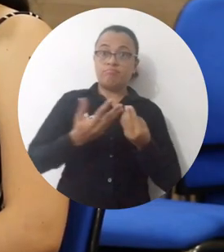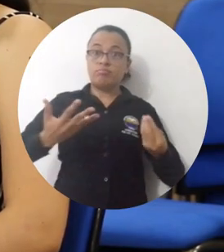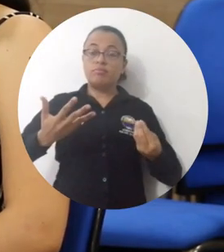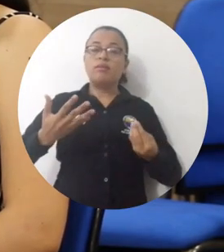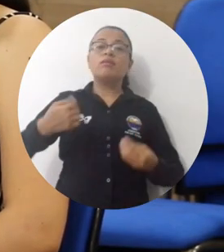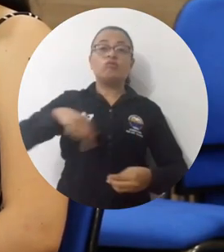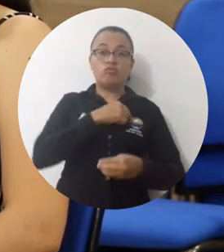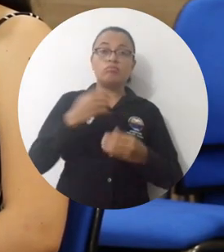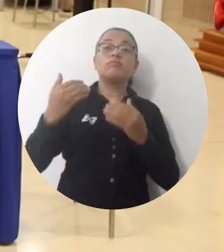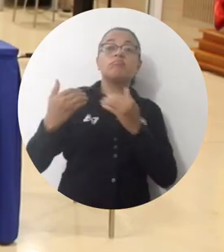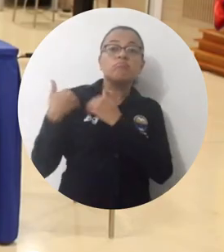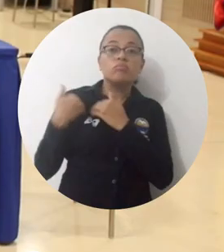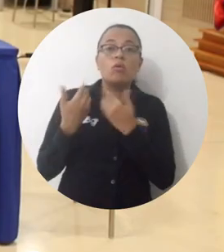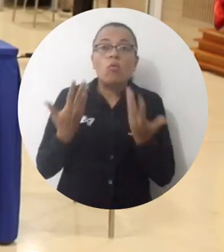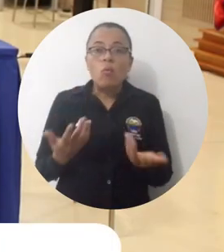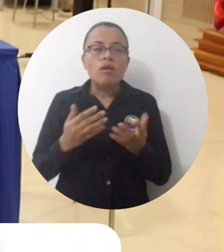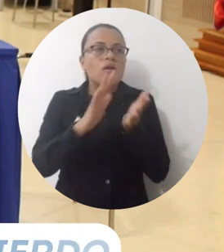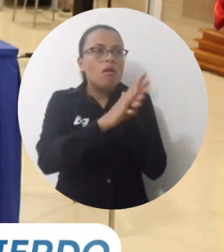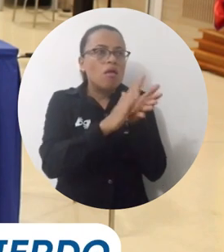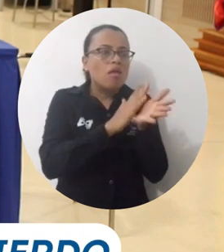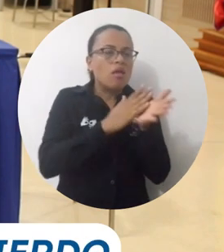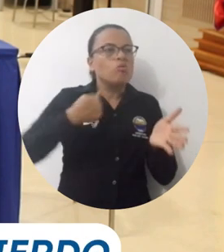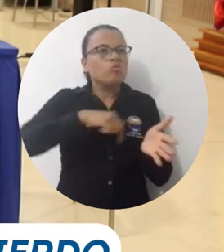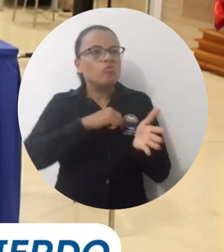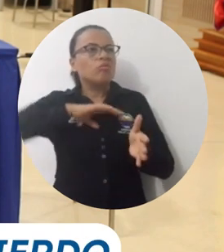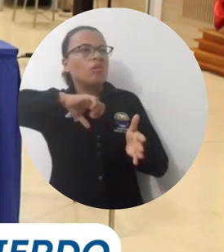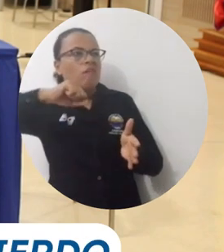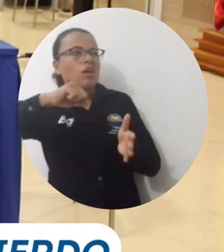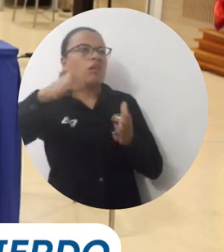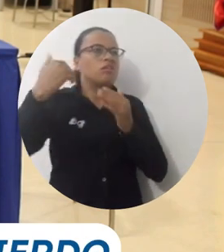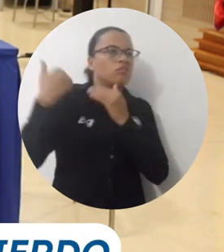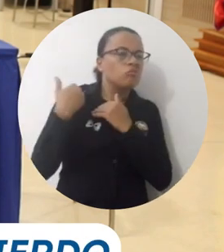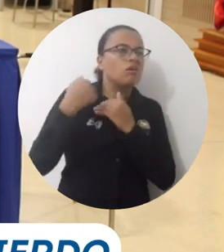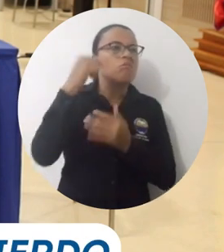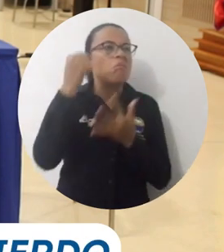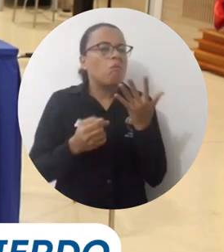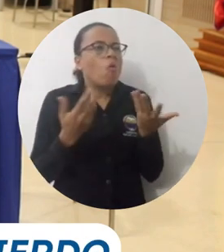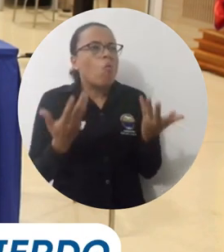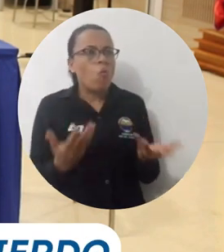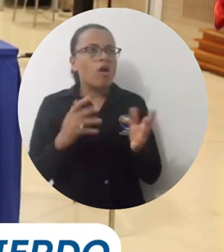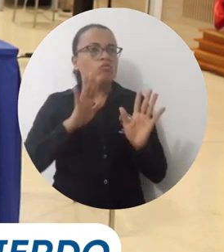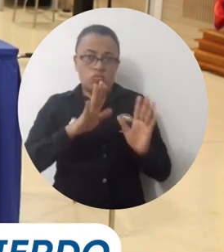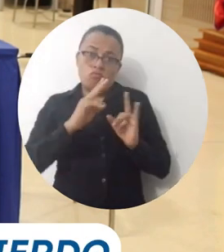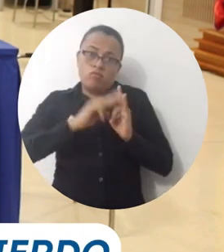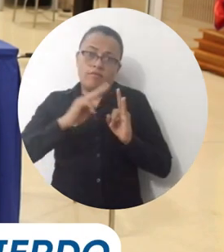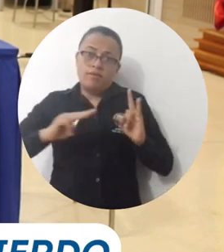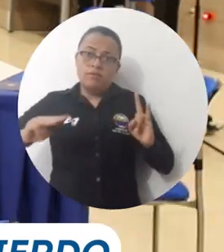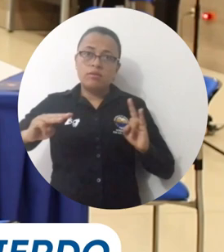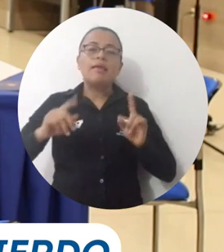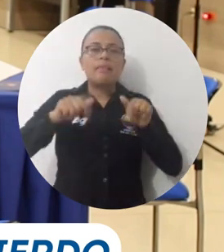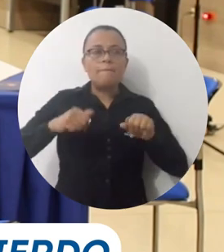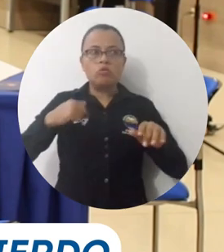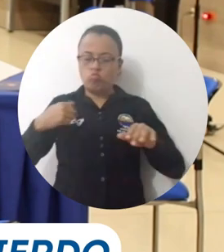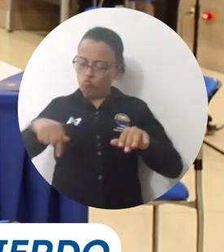compete más que todo la ampliación y pues conocer nuestros deberes y derechos dentro del alma mater así como